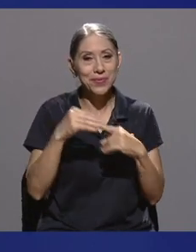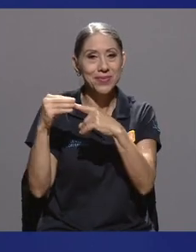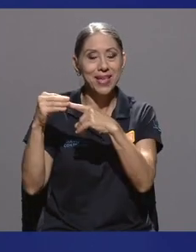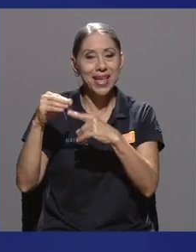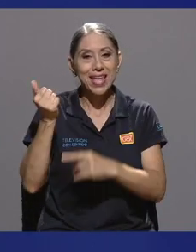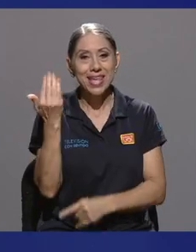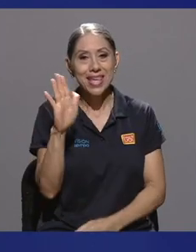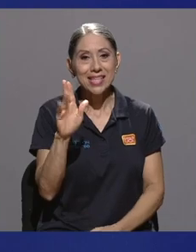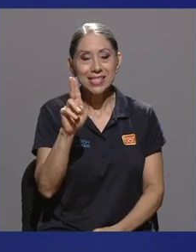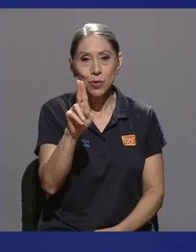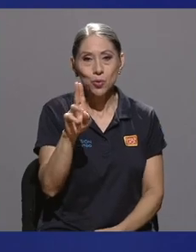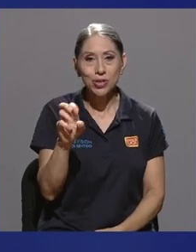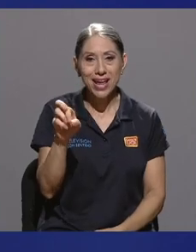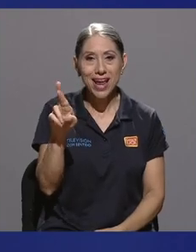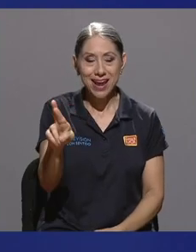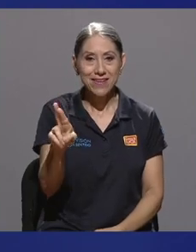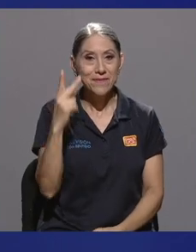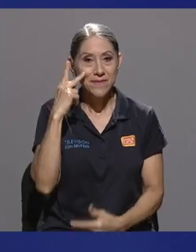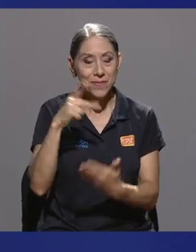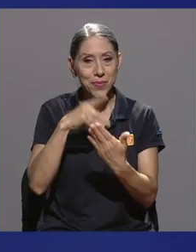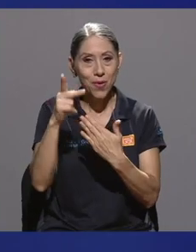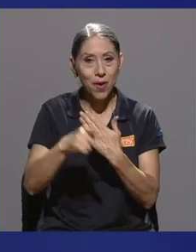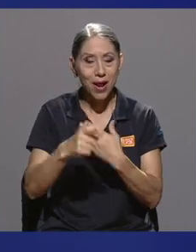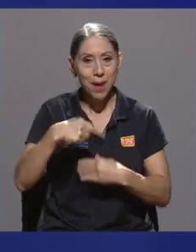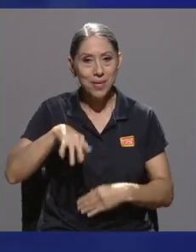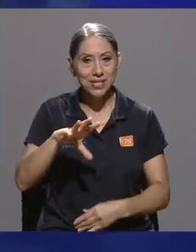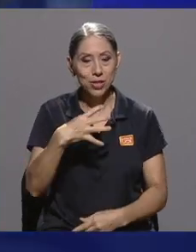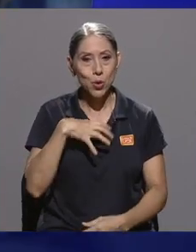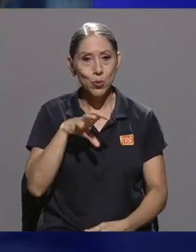15 UCR y por estar con nuestra programación.